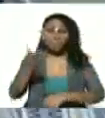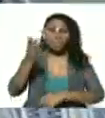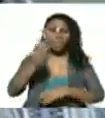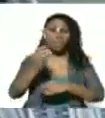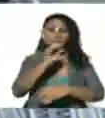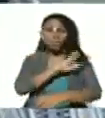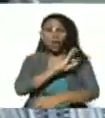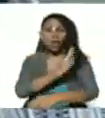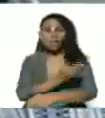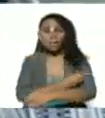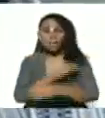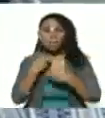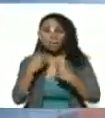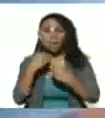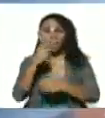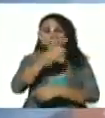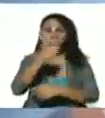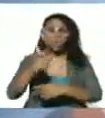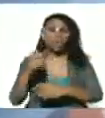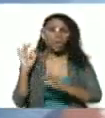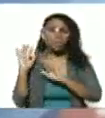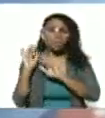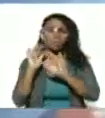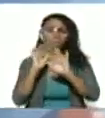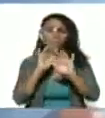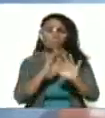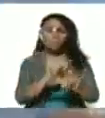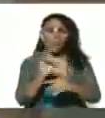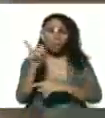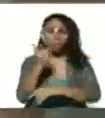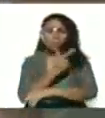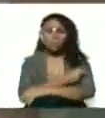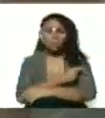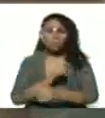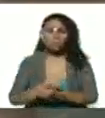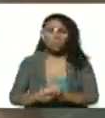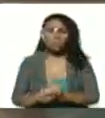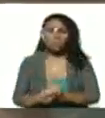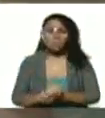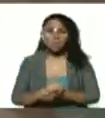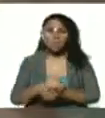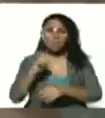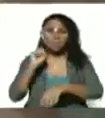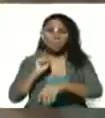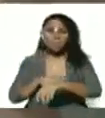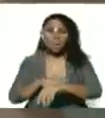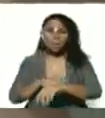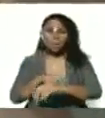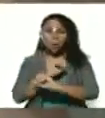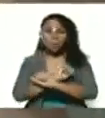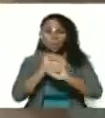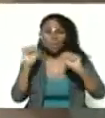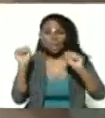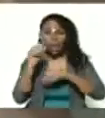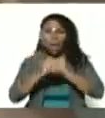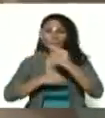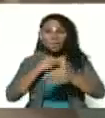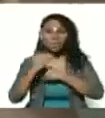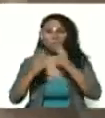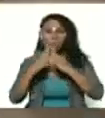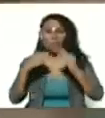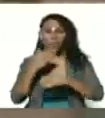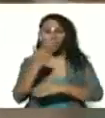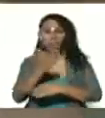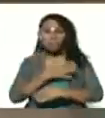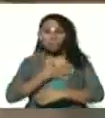fortaleza para que esta persona acuda masivamente a la vacunación están desde tempranas horas de la mañana realizando todo lo que